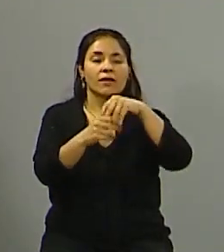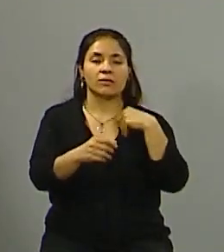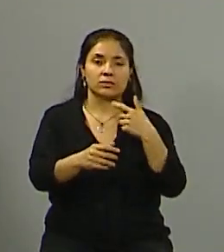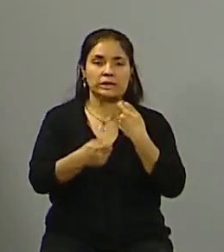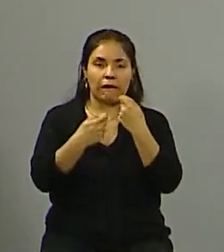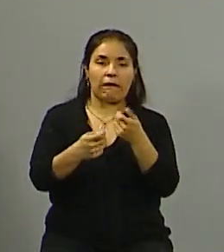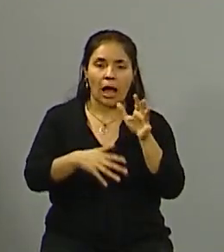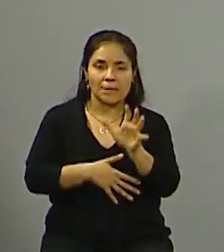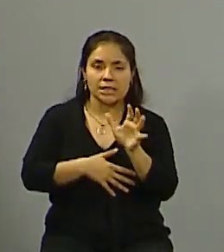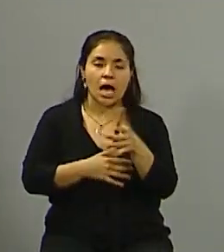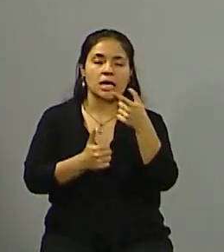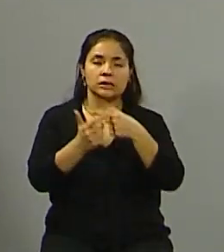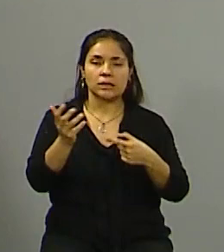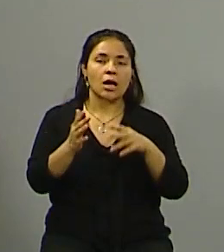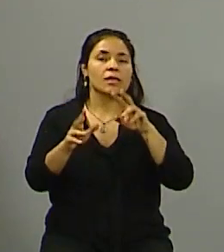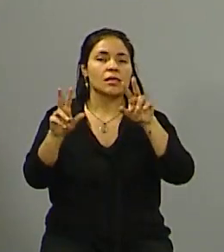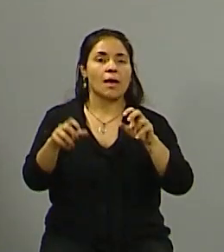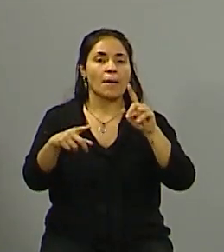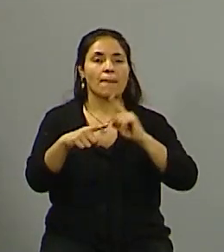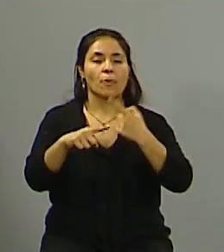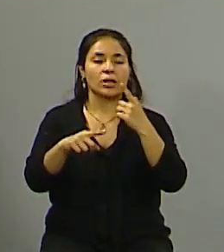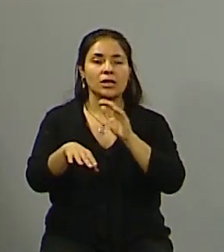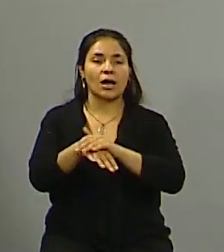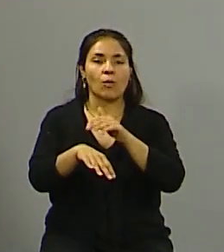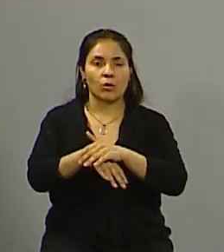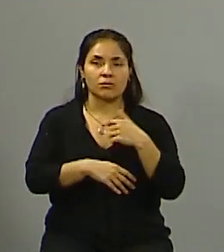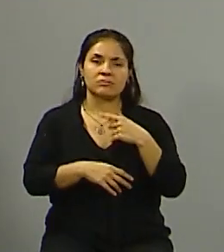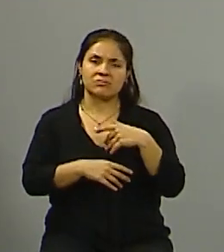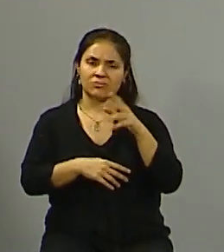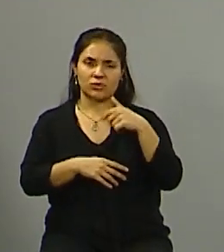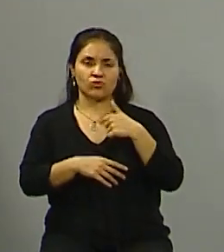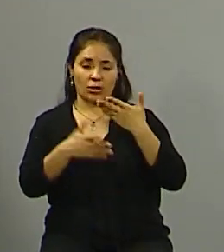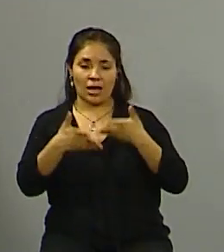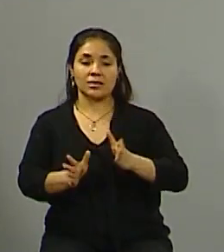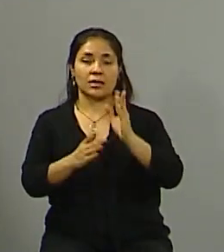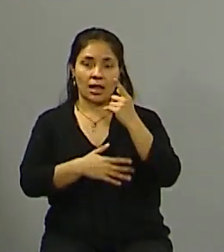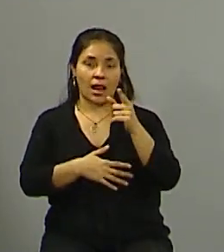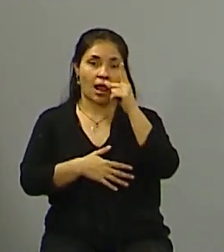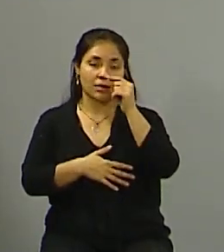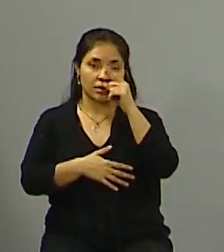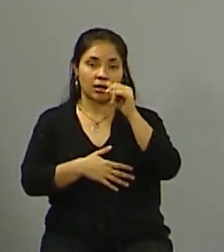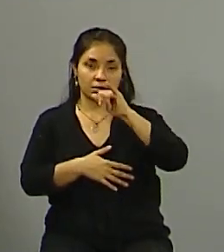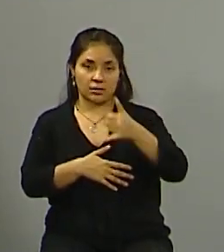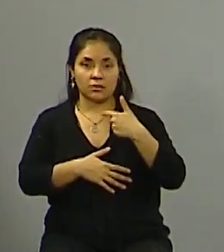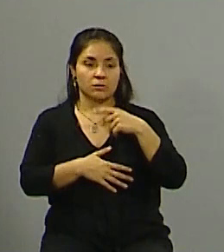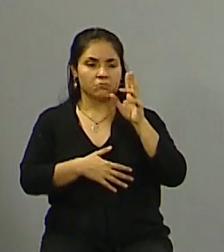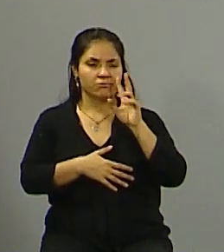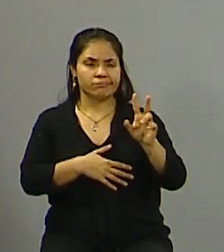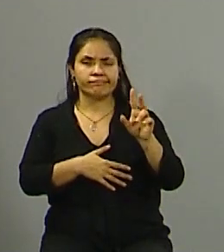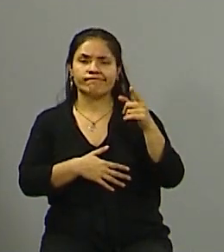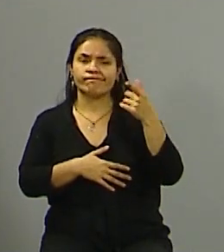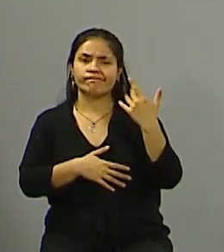permanentemente denuncia, la verdad que en tristeza yo como vecino de la acera frustra mucho, pero